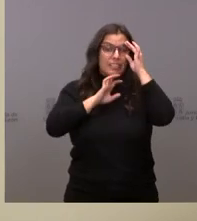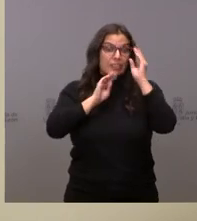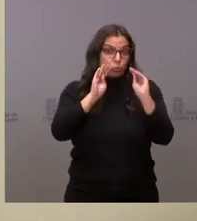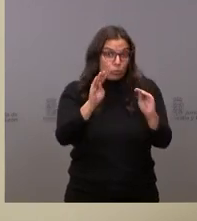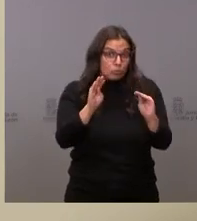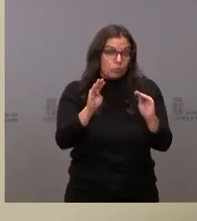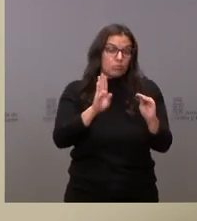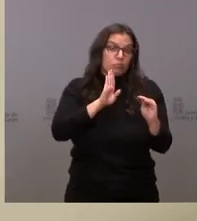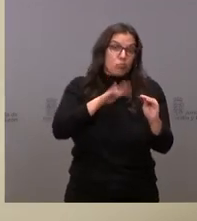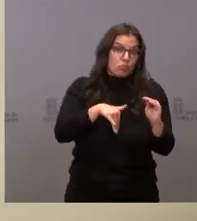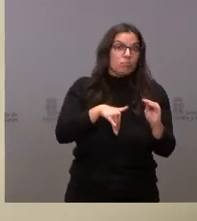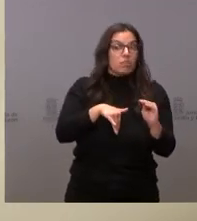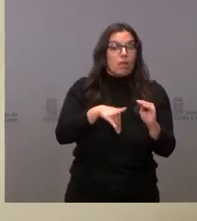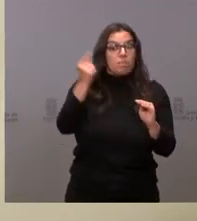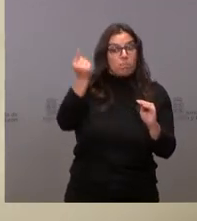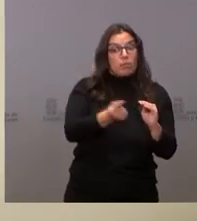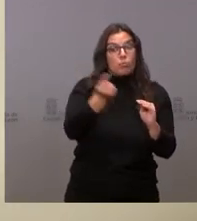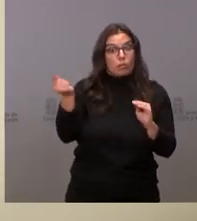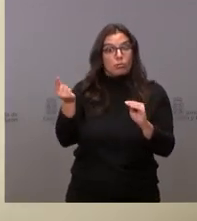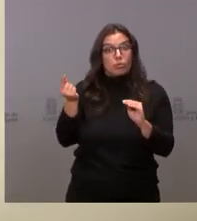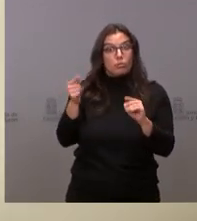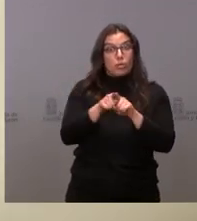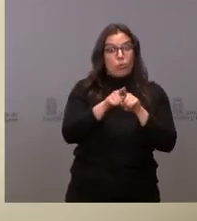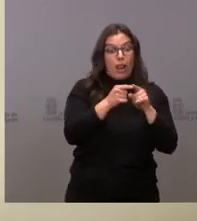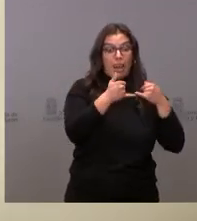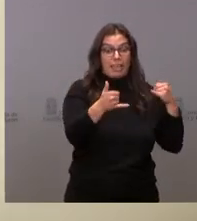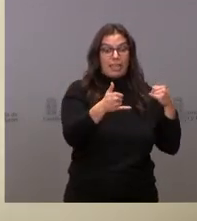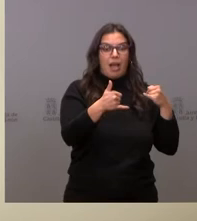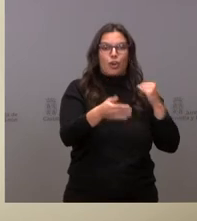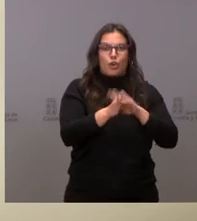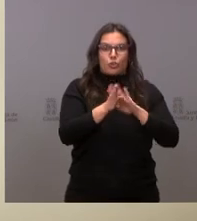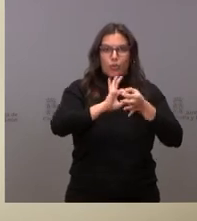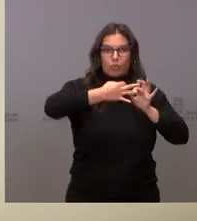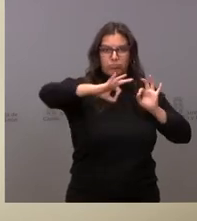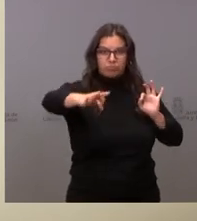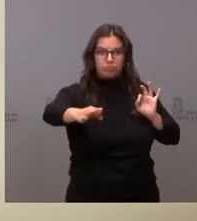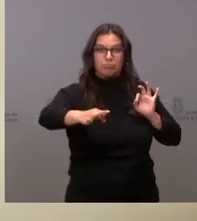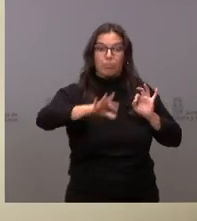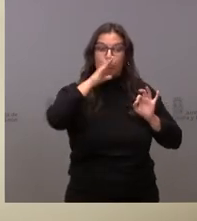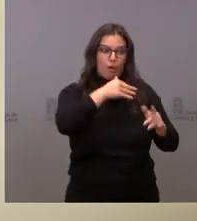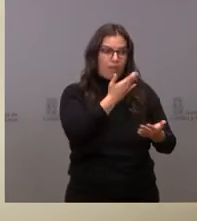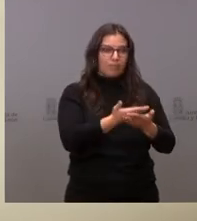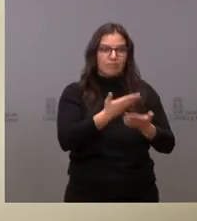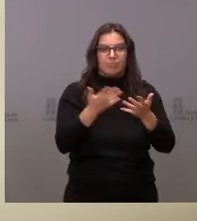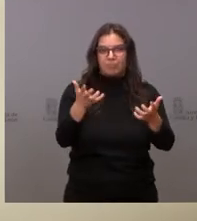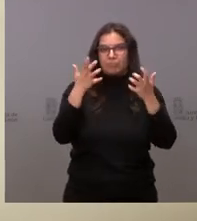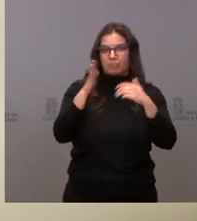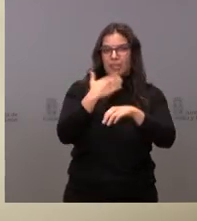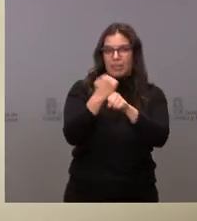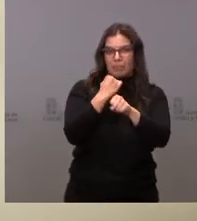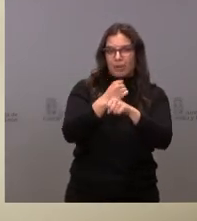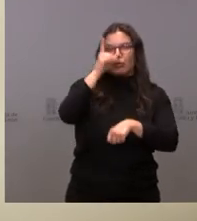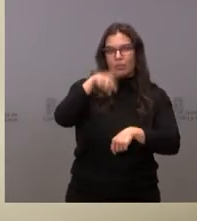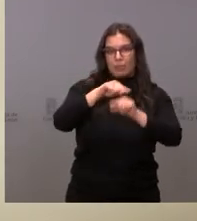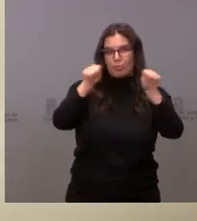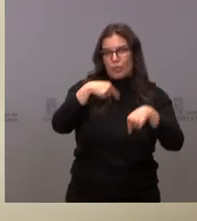bueno tener unos presupuestos que continúen en esta senda tan beneficiosa para el empleo también en la provincia